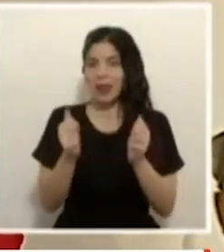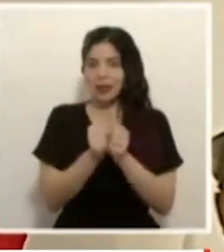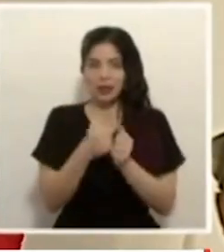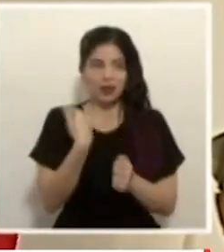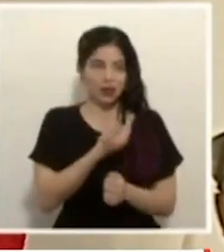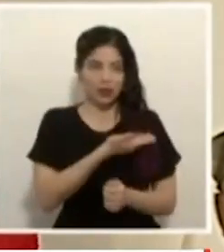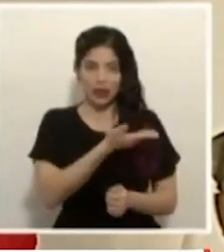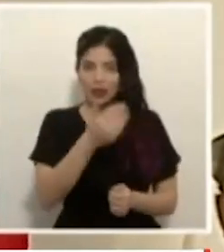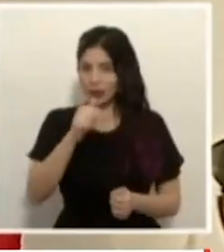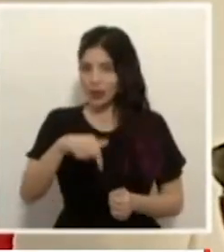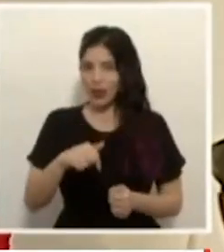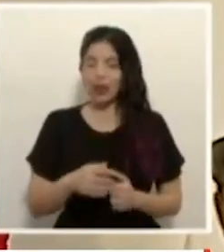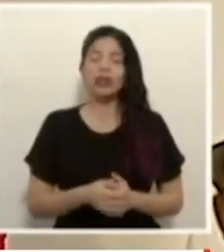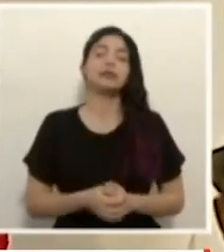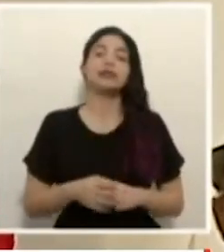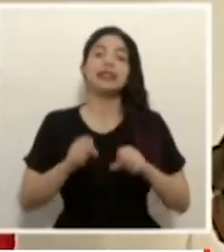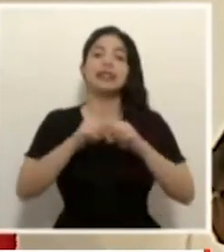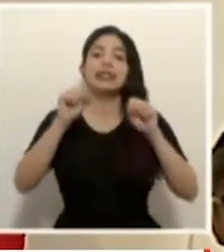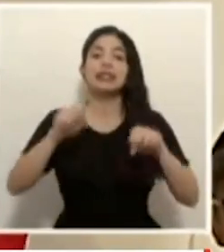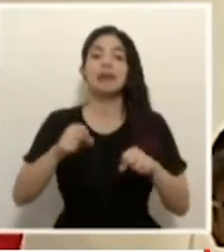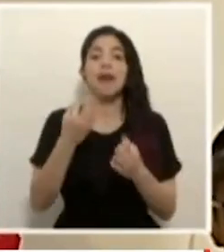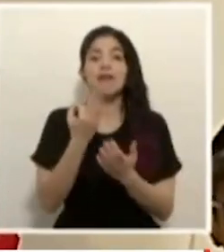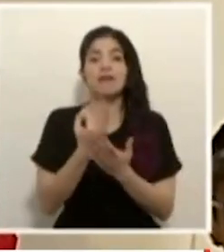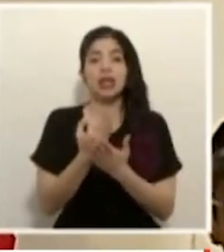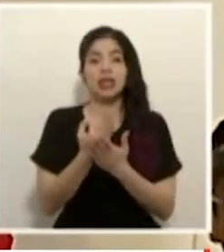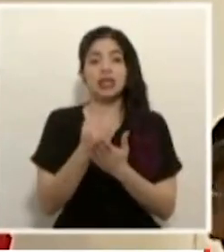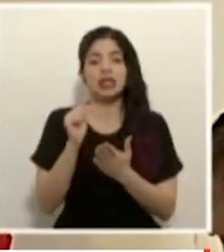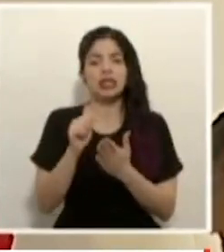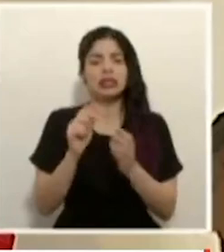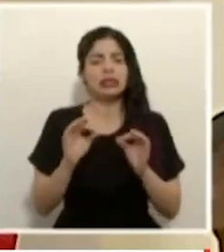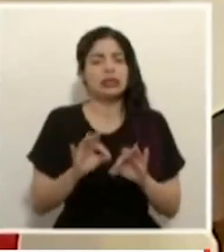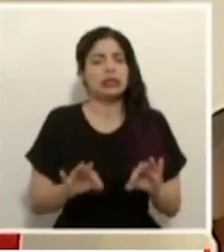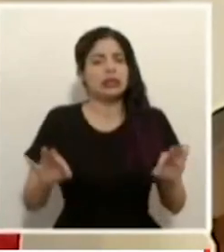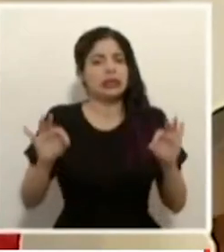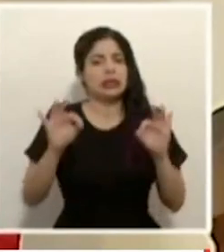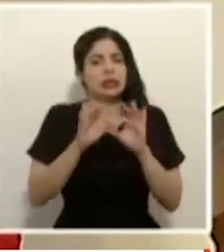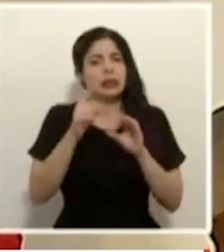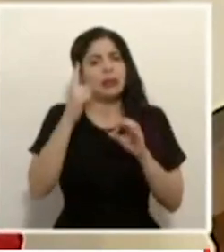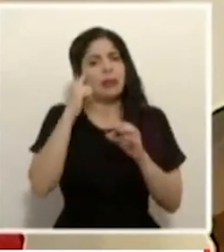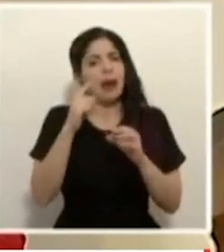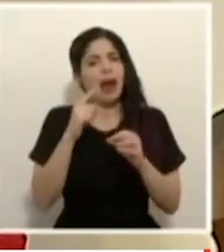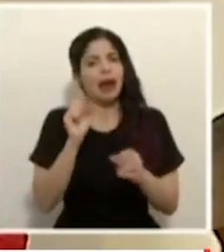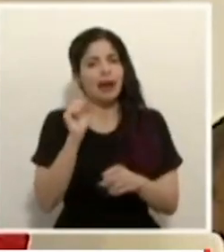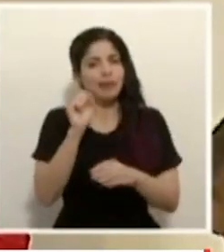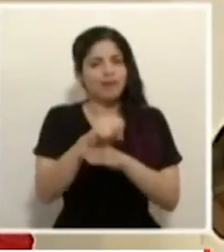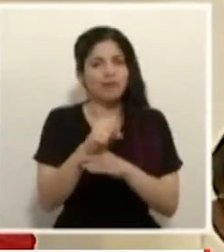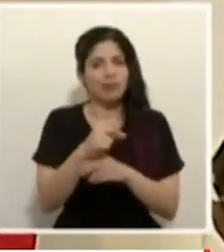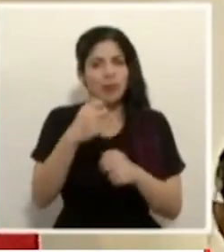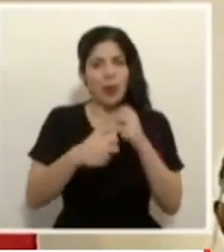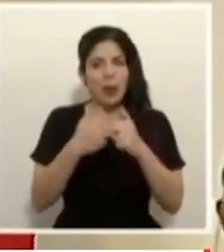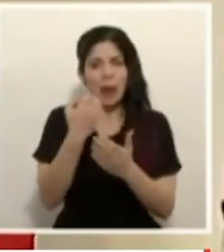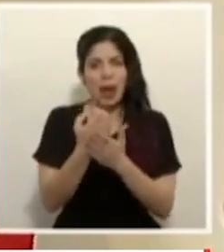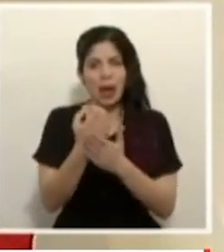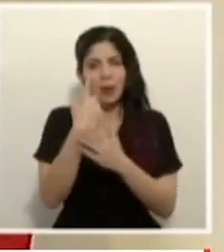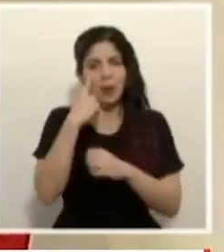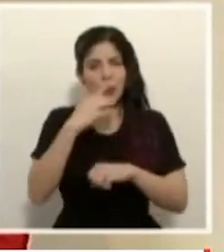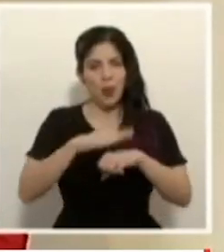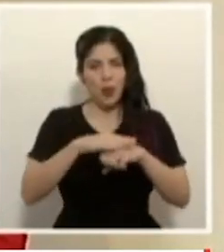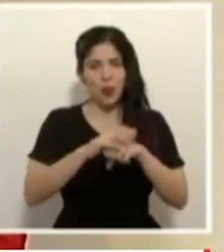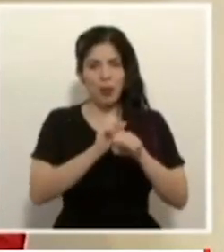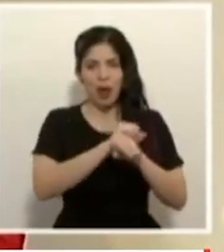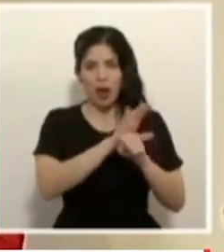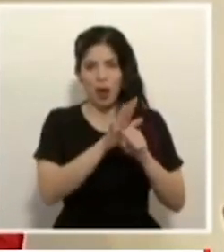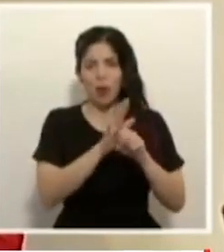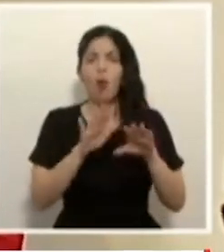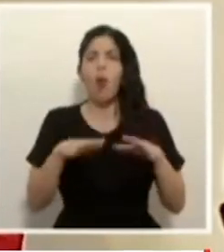el día de hoy. El sistema financiero es clave para superar la crisis por COVID-19. Por un lado, ha apoyado mediante